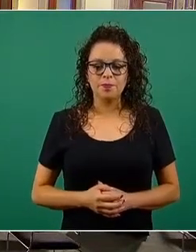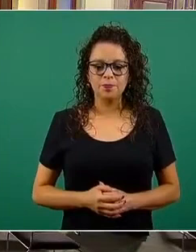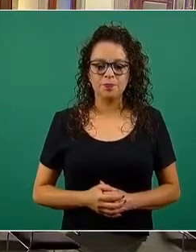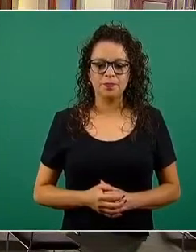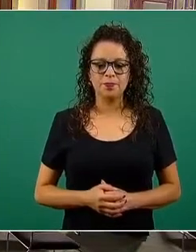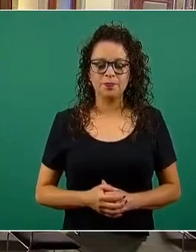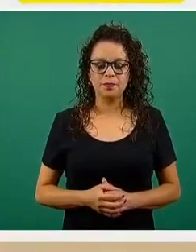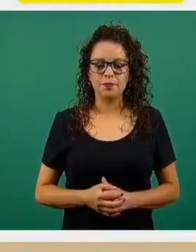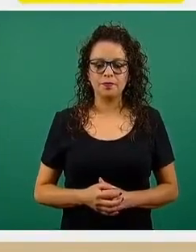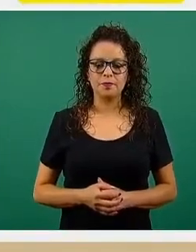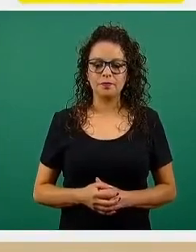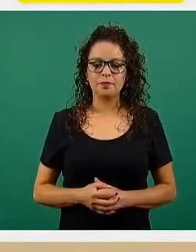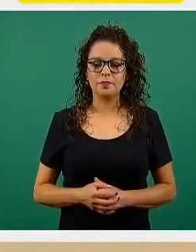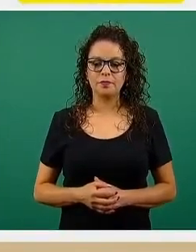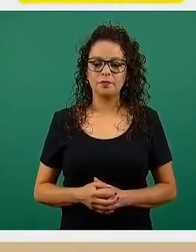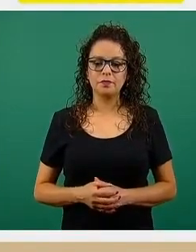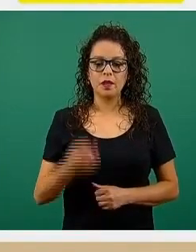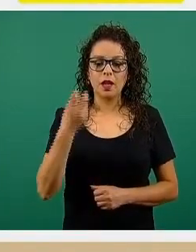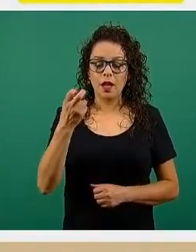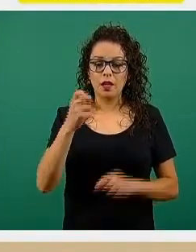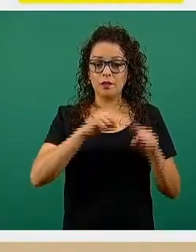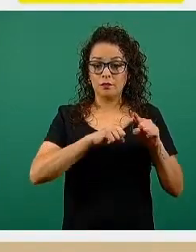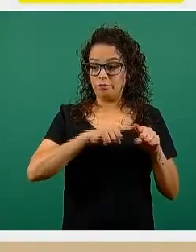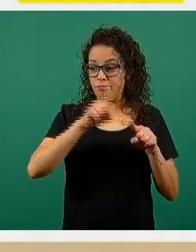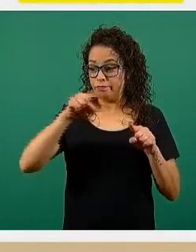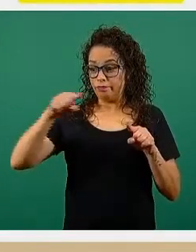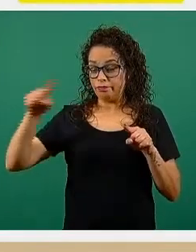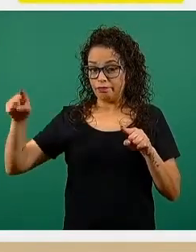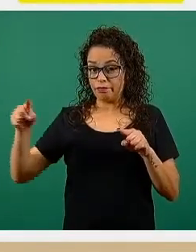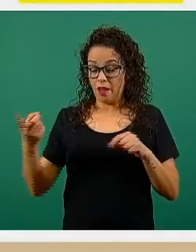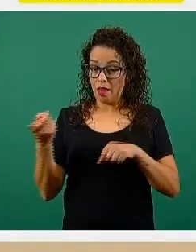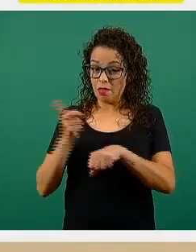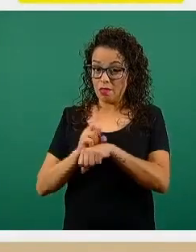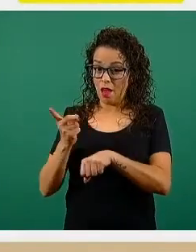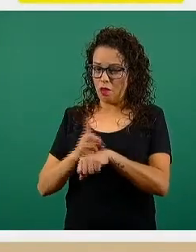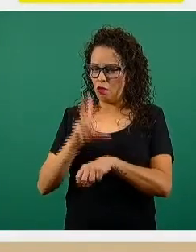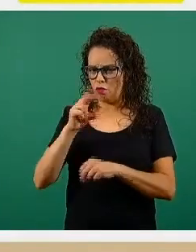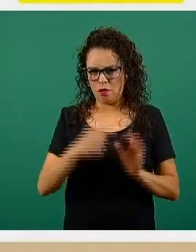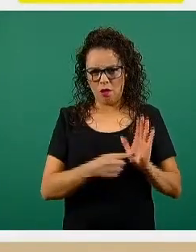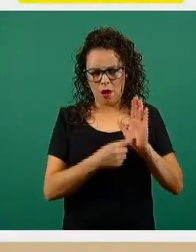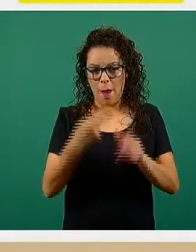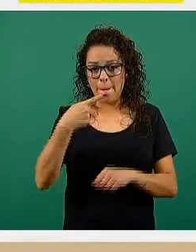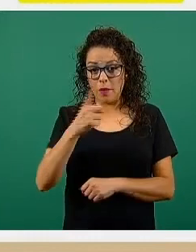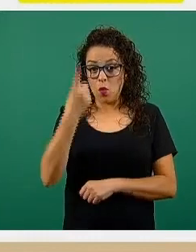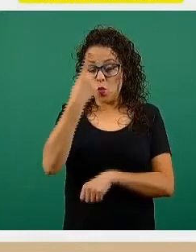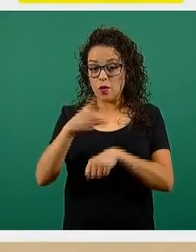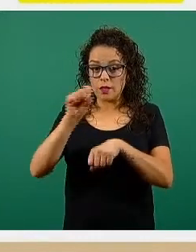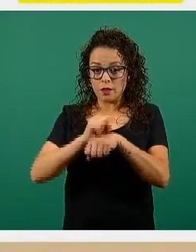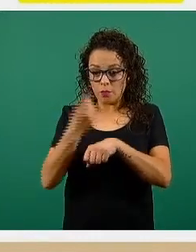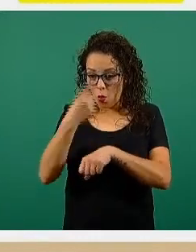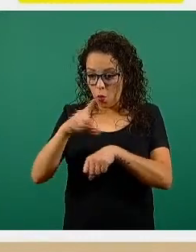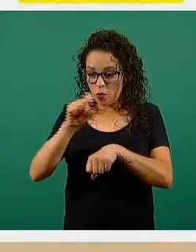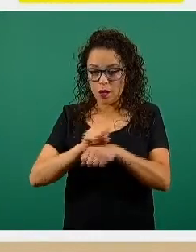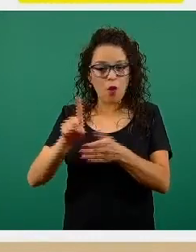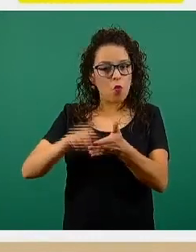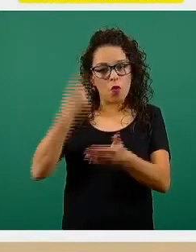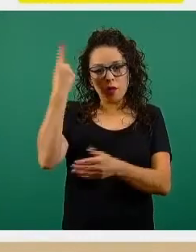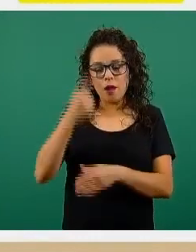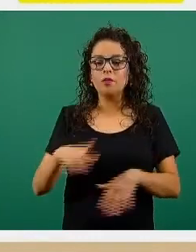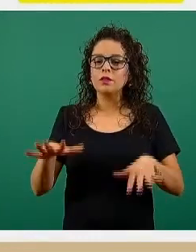Esta es una gráfica que ya no mostramos todos los días, pero que la actualizamos una vez a la semana, porque los cambios son